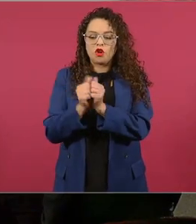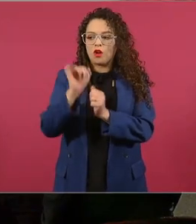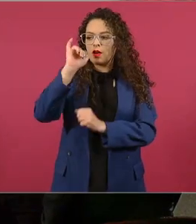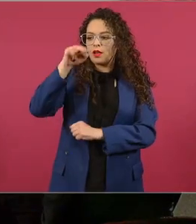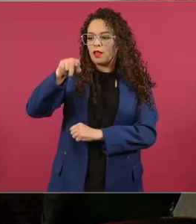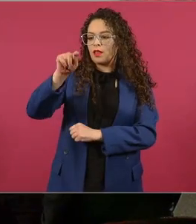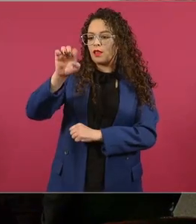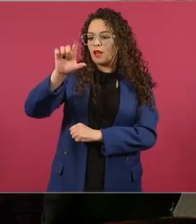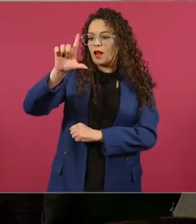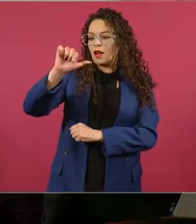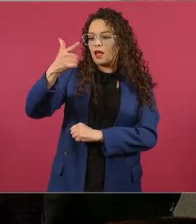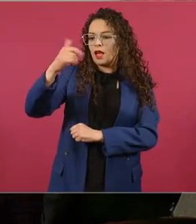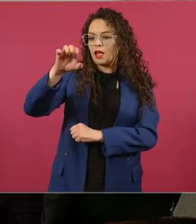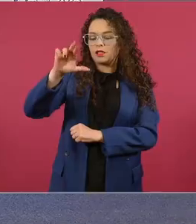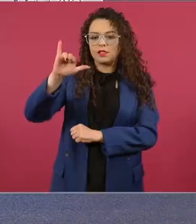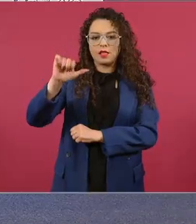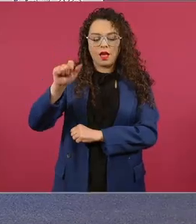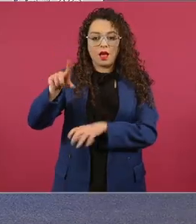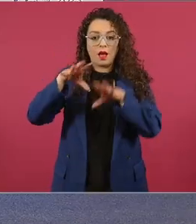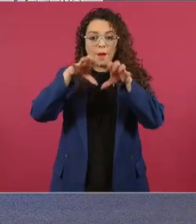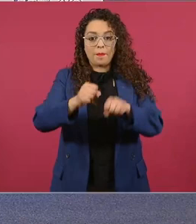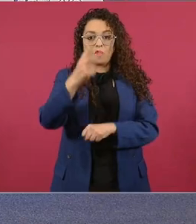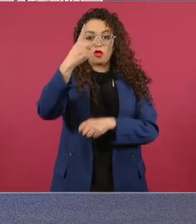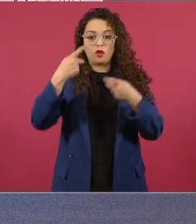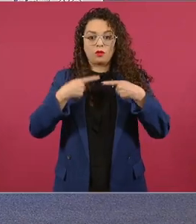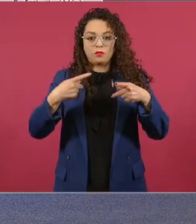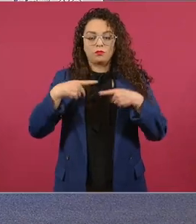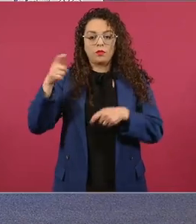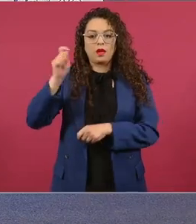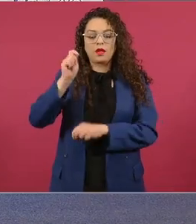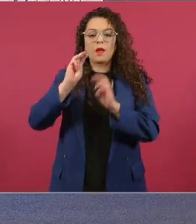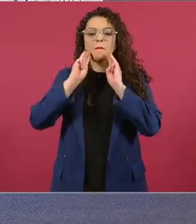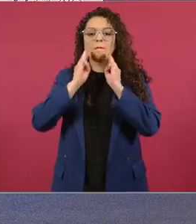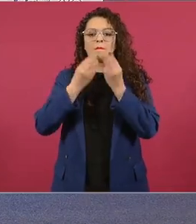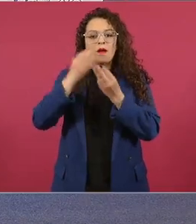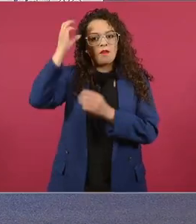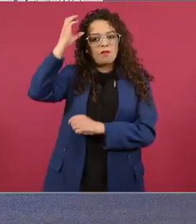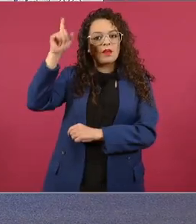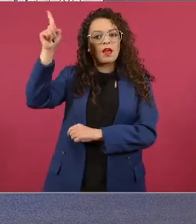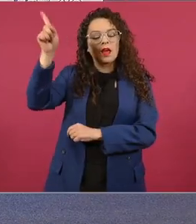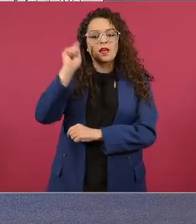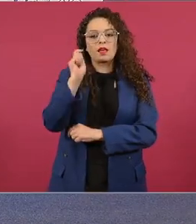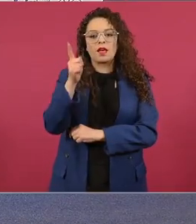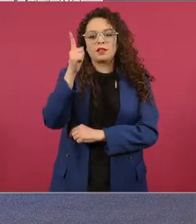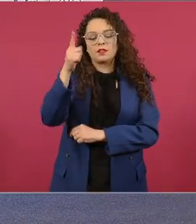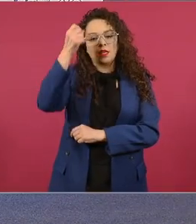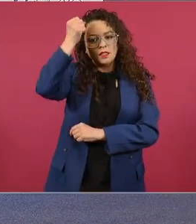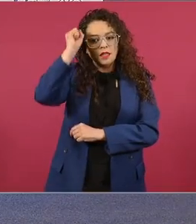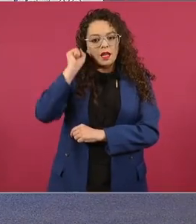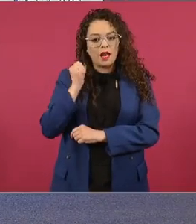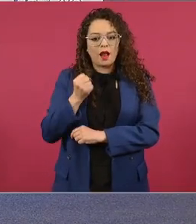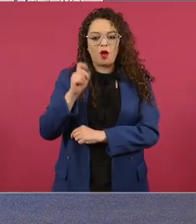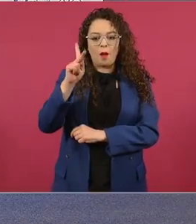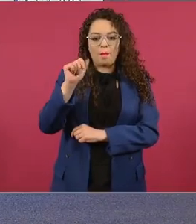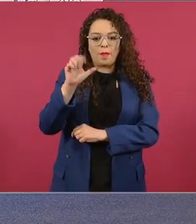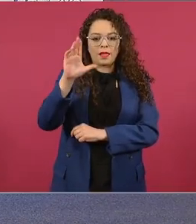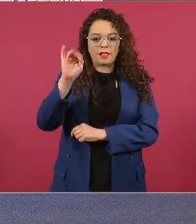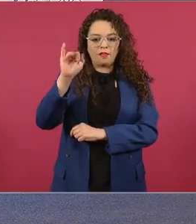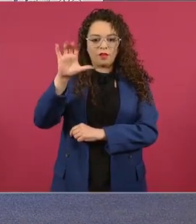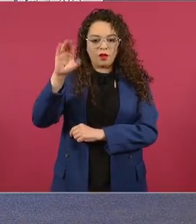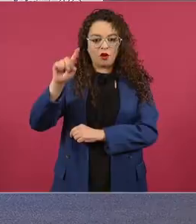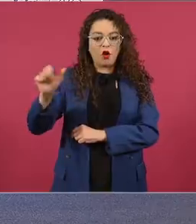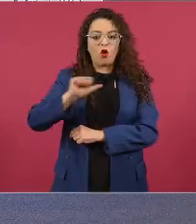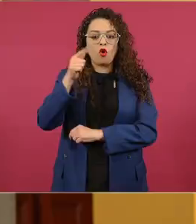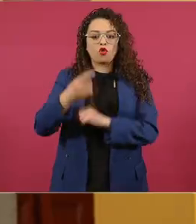personas, uno del Cártel del Pacífico en Sinaloa, dos detenidos del nuevo Cártel de Juárez